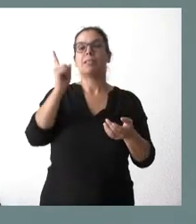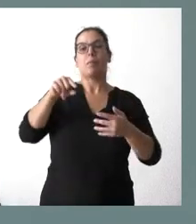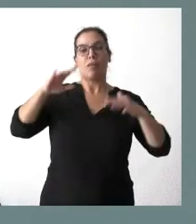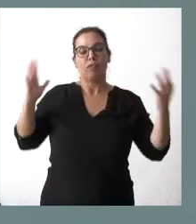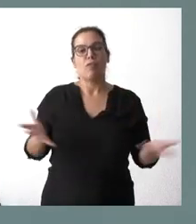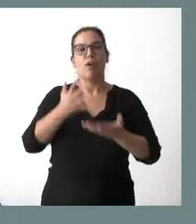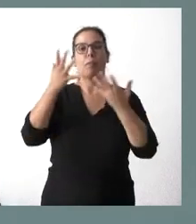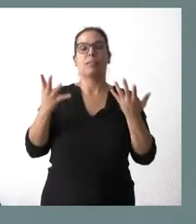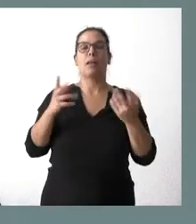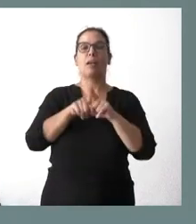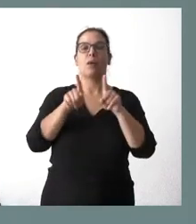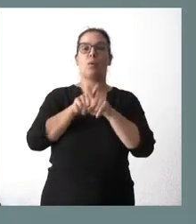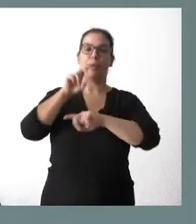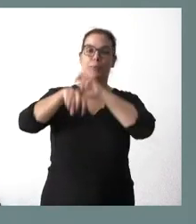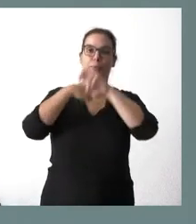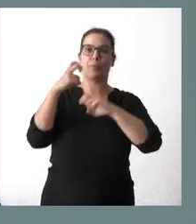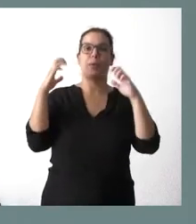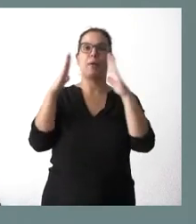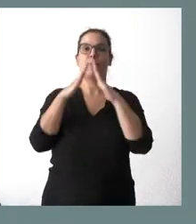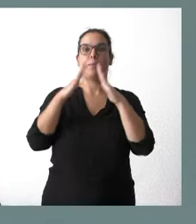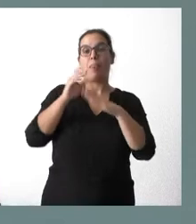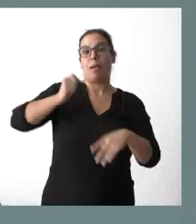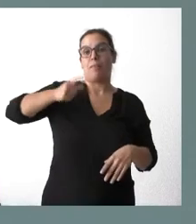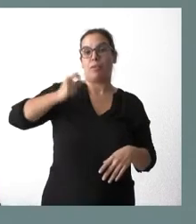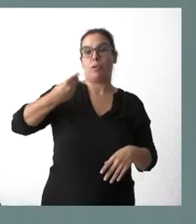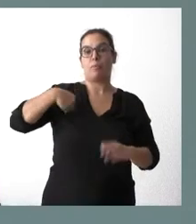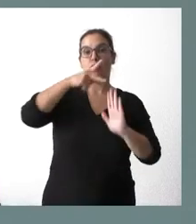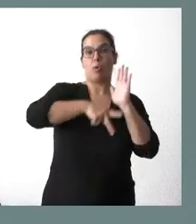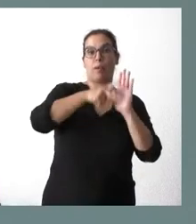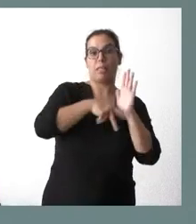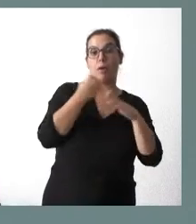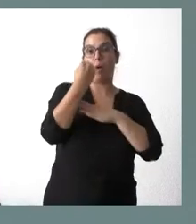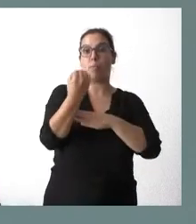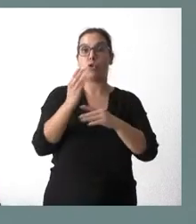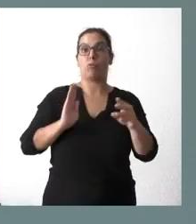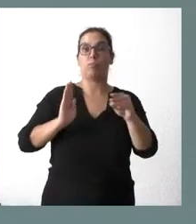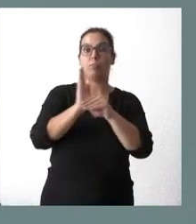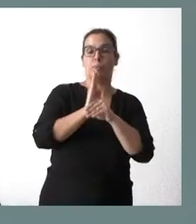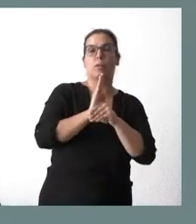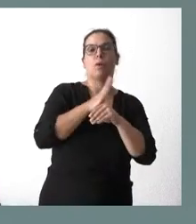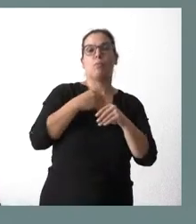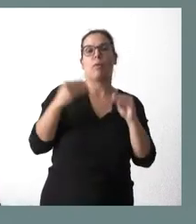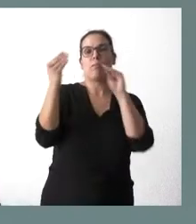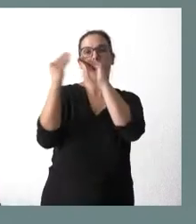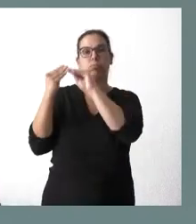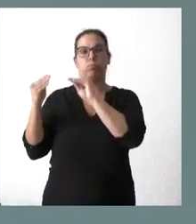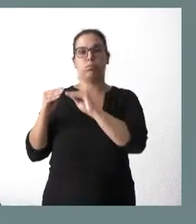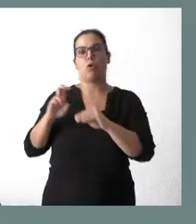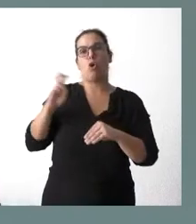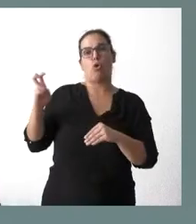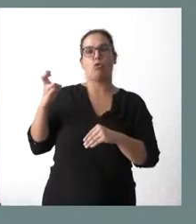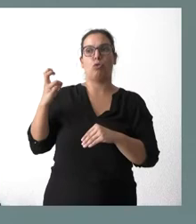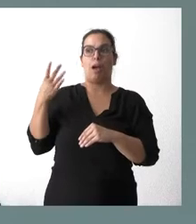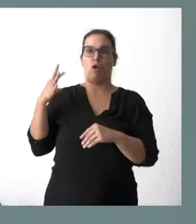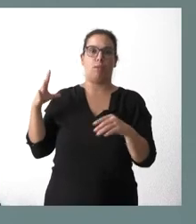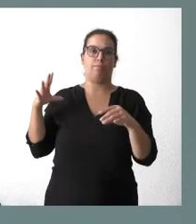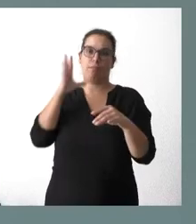rehabilitación energética de viviendas habituales, modificando la normativa y los apoyos financieros haciéndolos compatibles con algunos ya vigentes. Y, en el ámbito